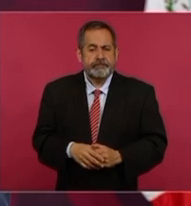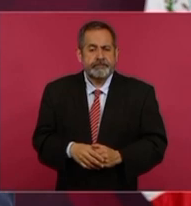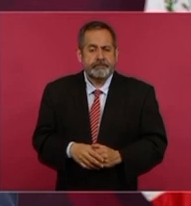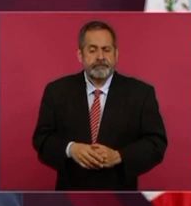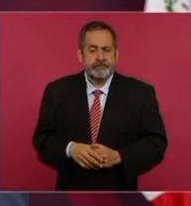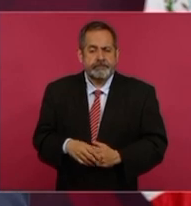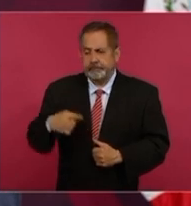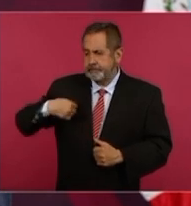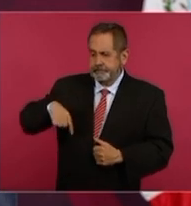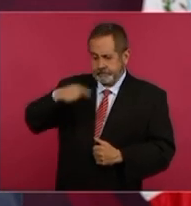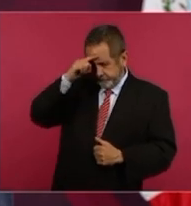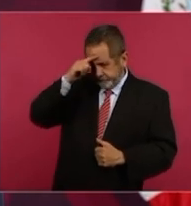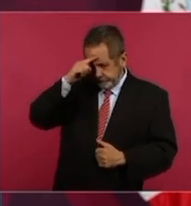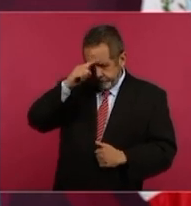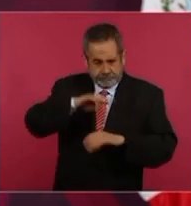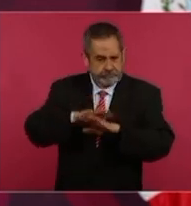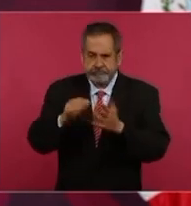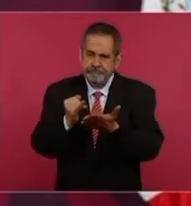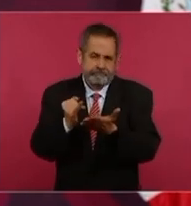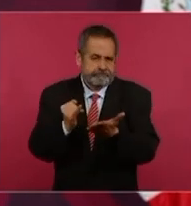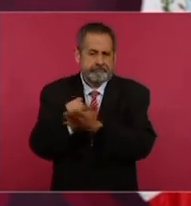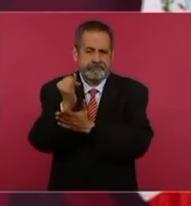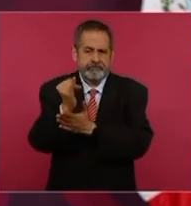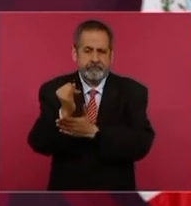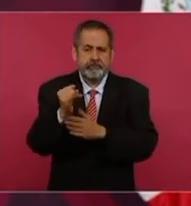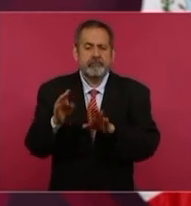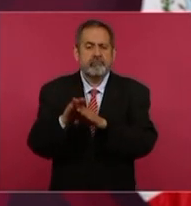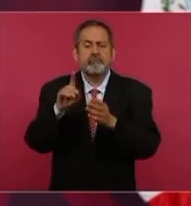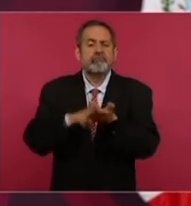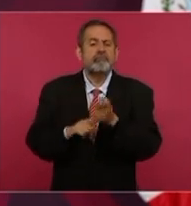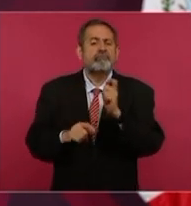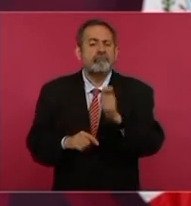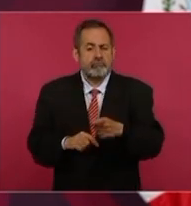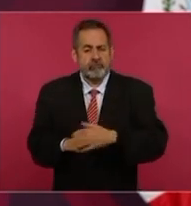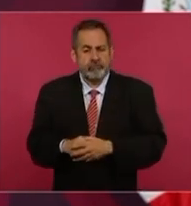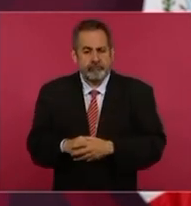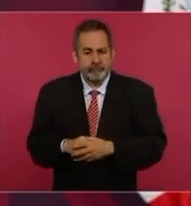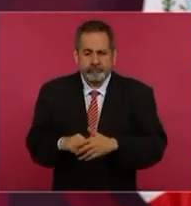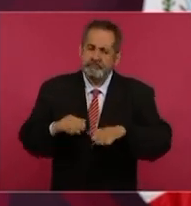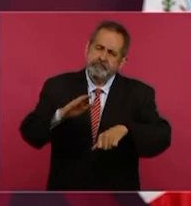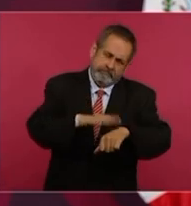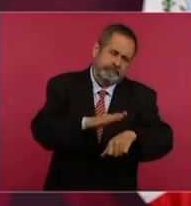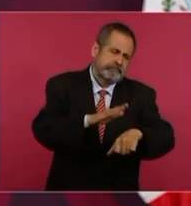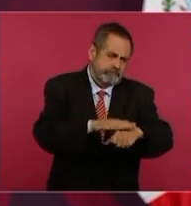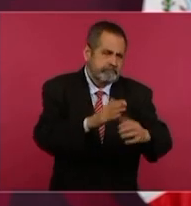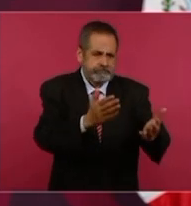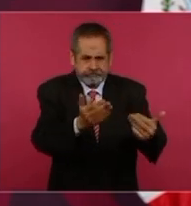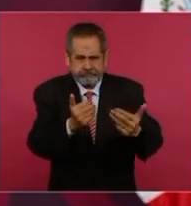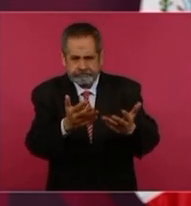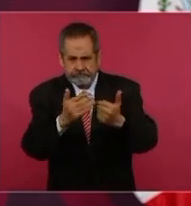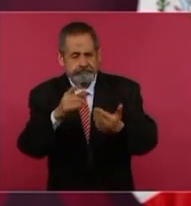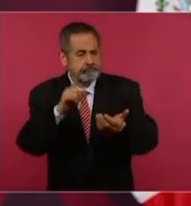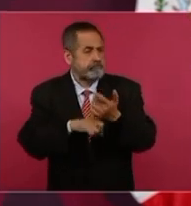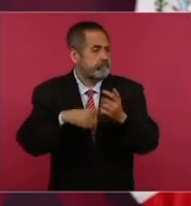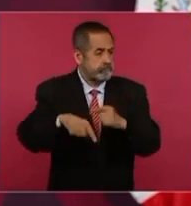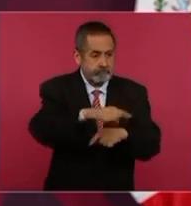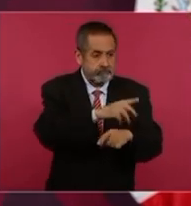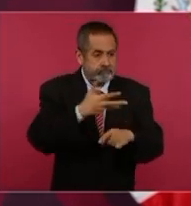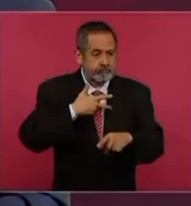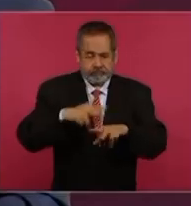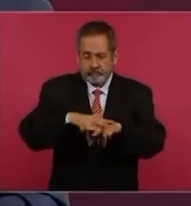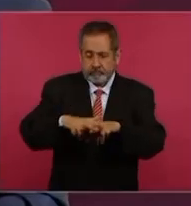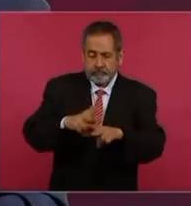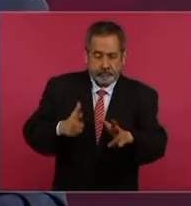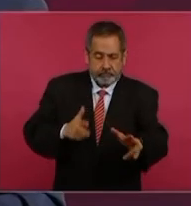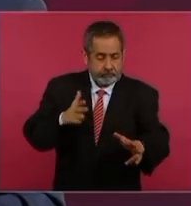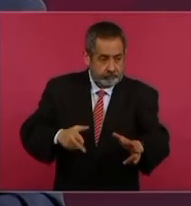decisión de utilizar, convocando a los que tienen ahora las concesiones